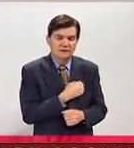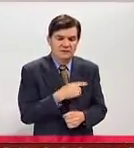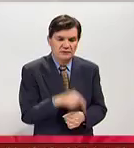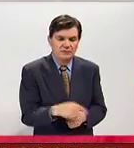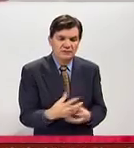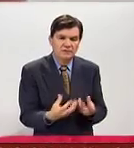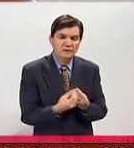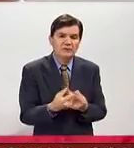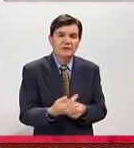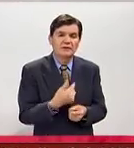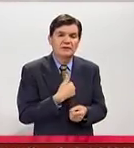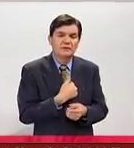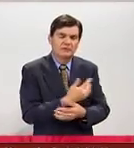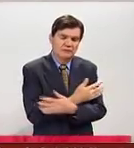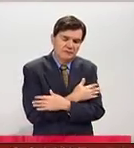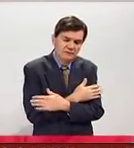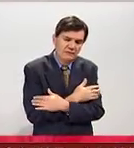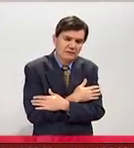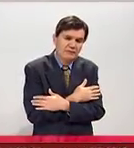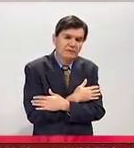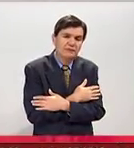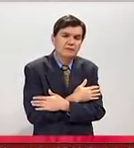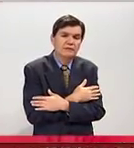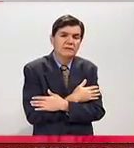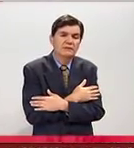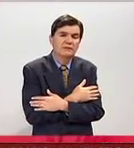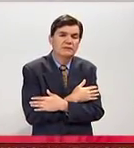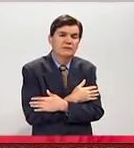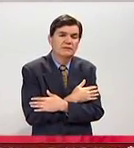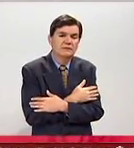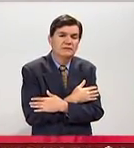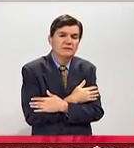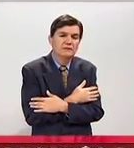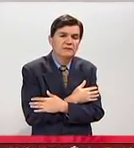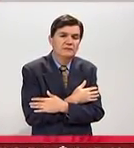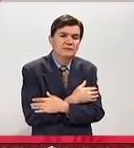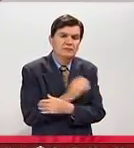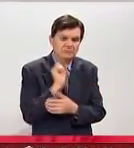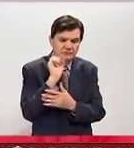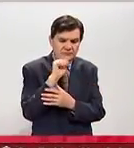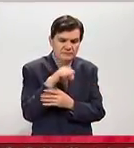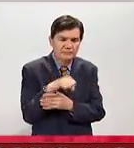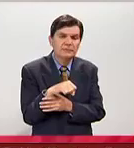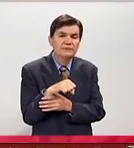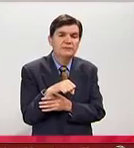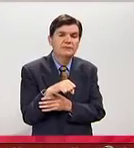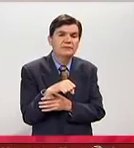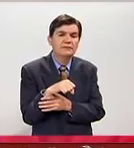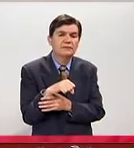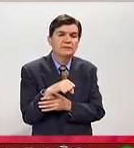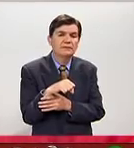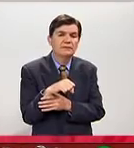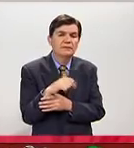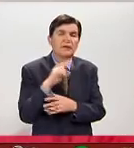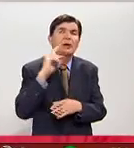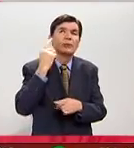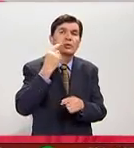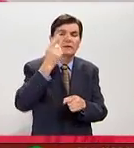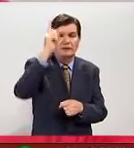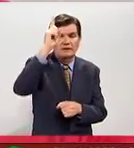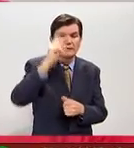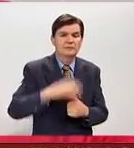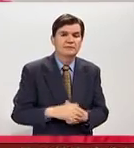con ellos me abracé y agaché la cabeza a la voluntad del señor.